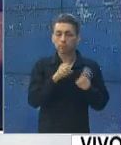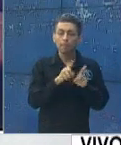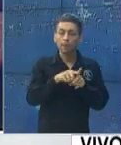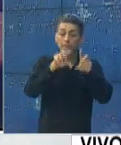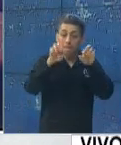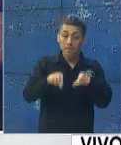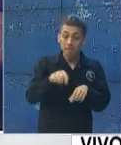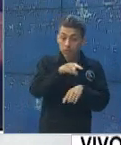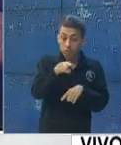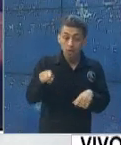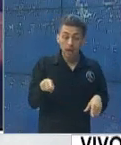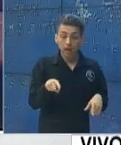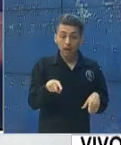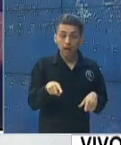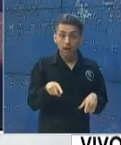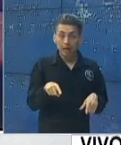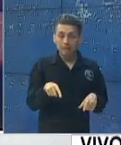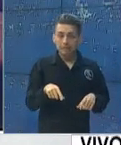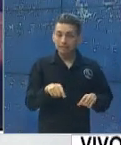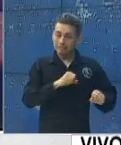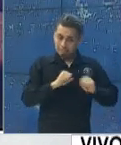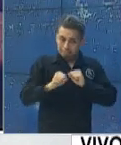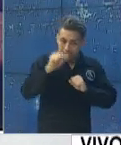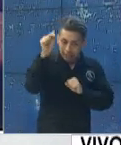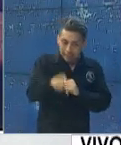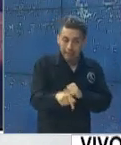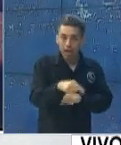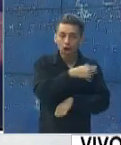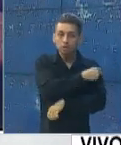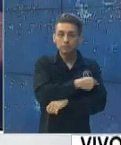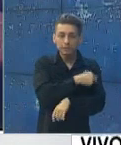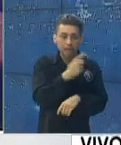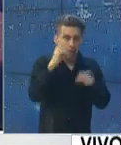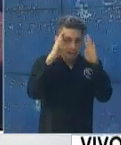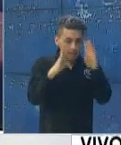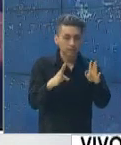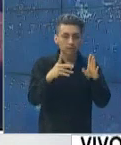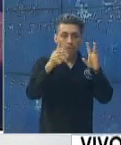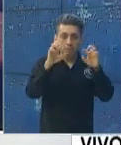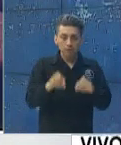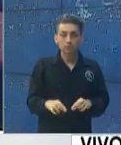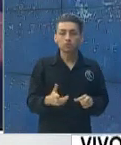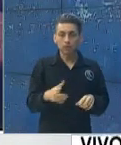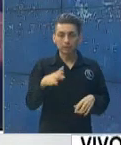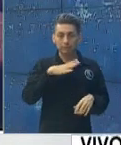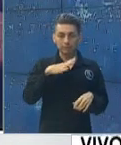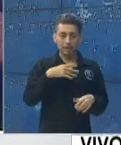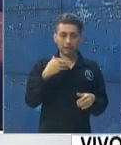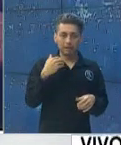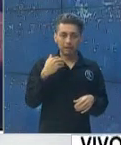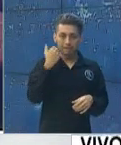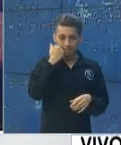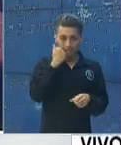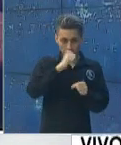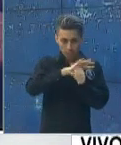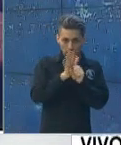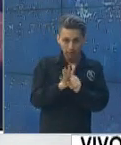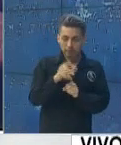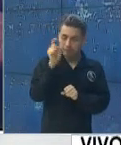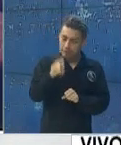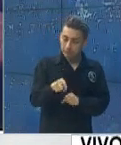en el campo de batalla atendiendo a las personas con COVID es lo